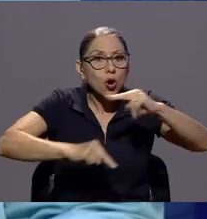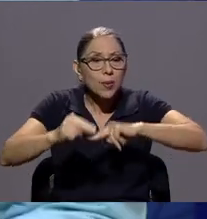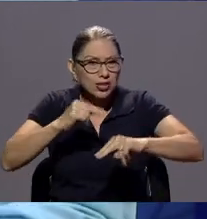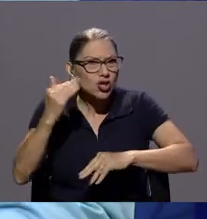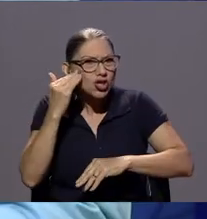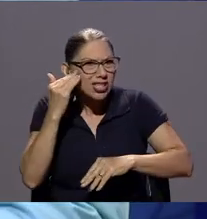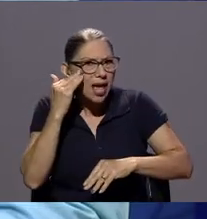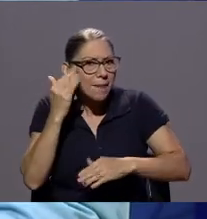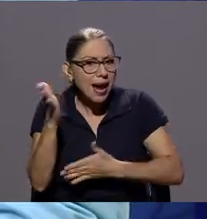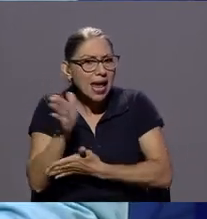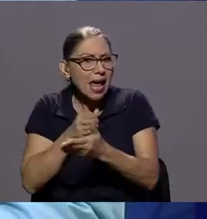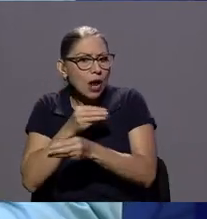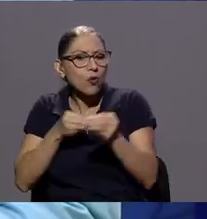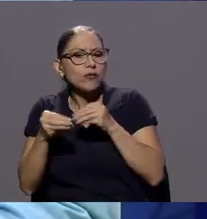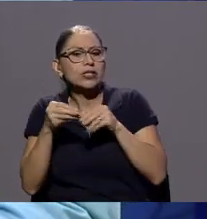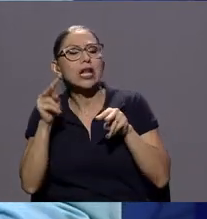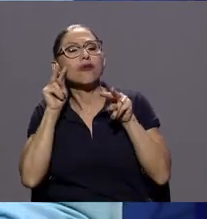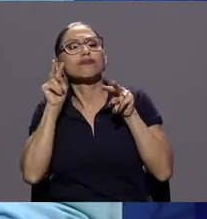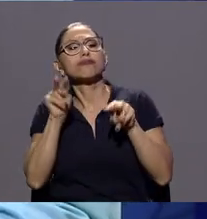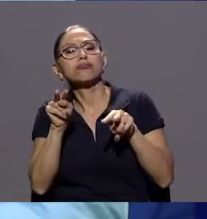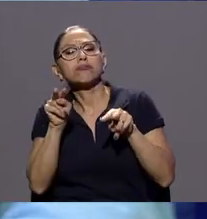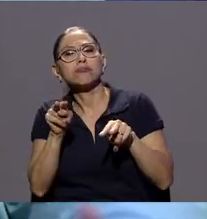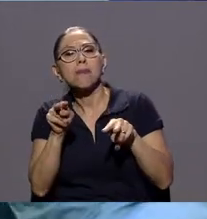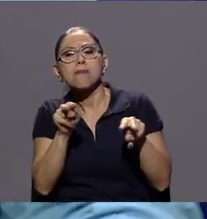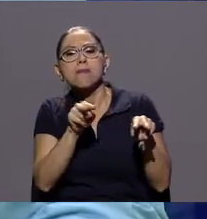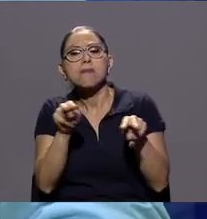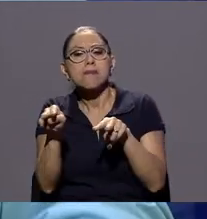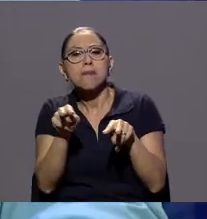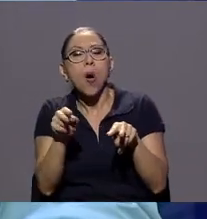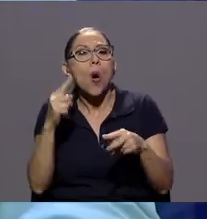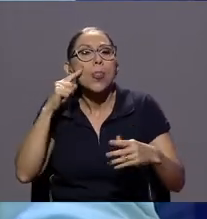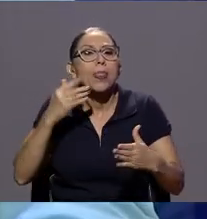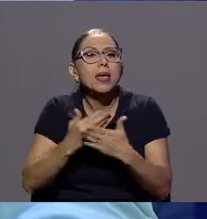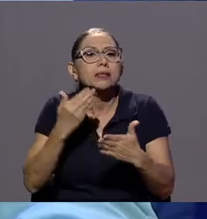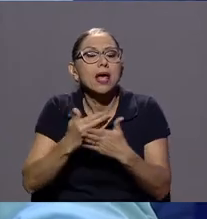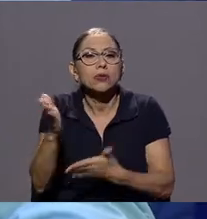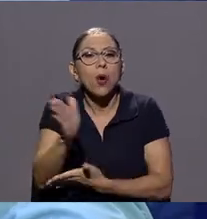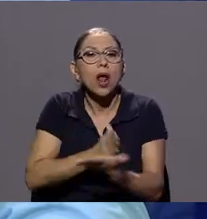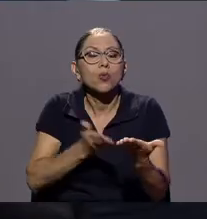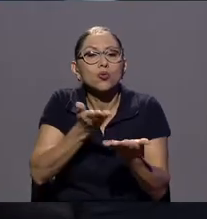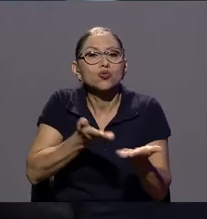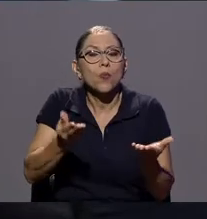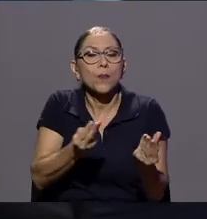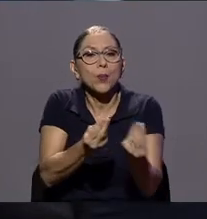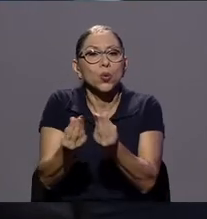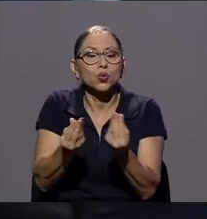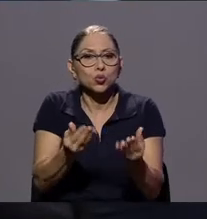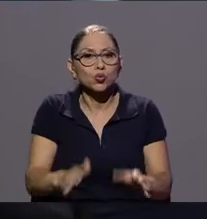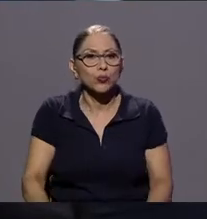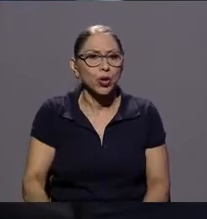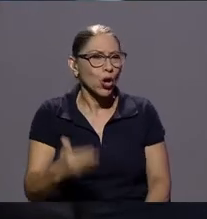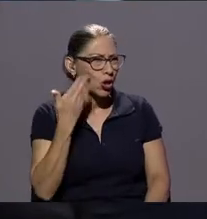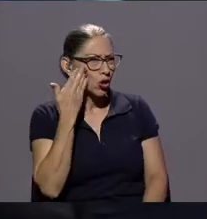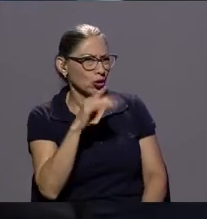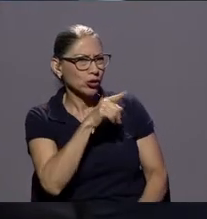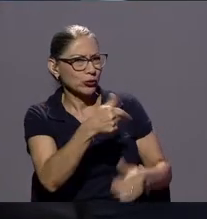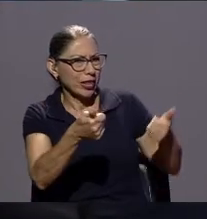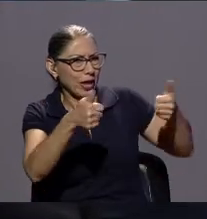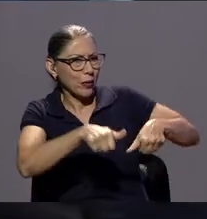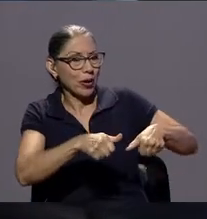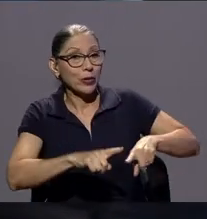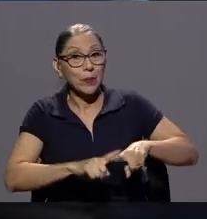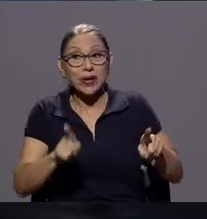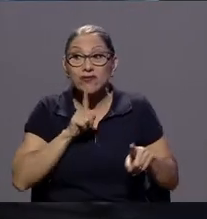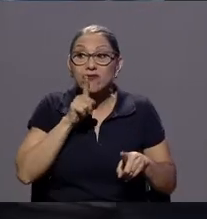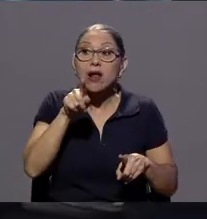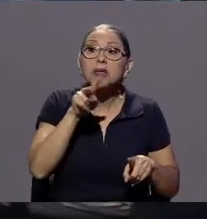está vigilando que está por lo menos testeando algunos de los productos que tienen yo no sé si usted estará de acuerdo con esto pero en la práctica